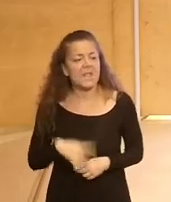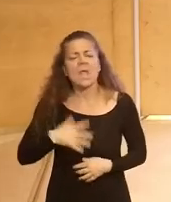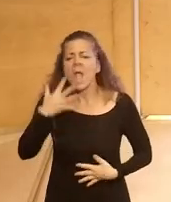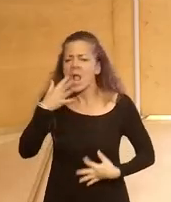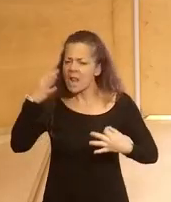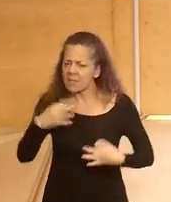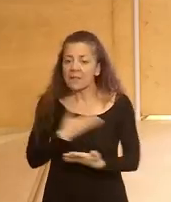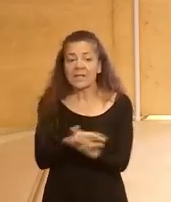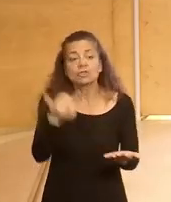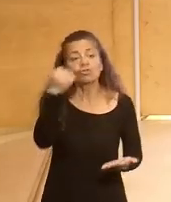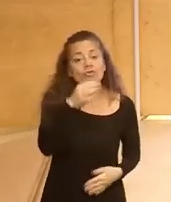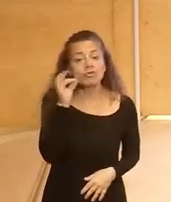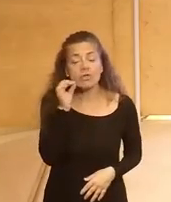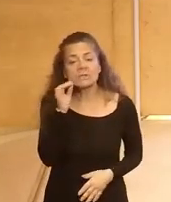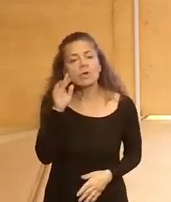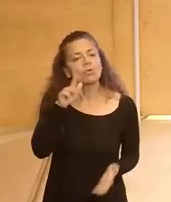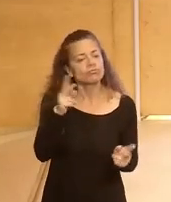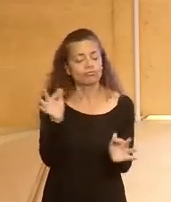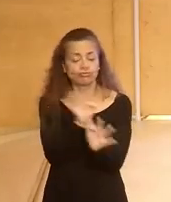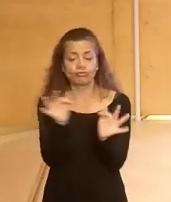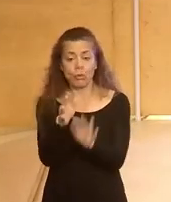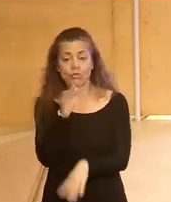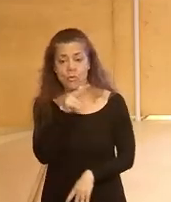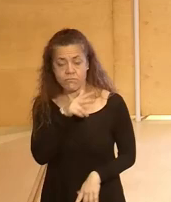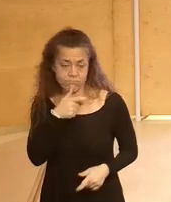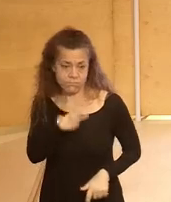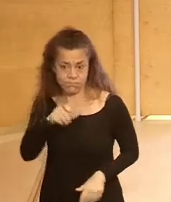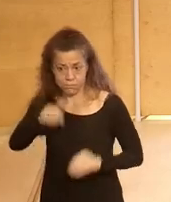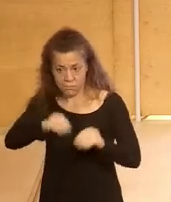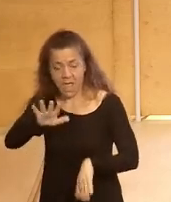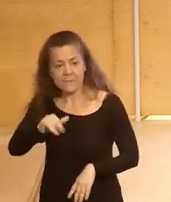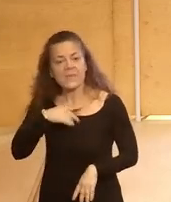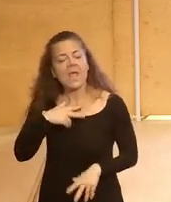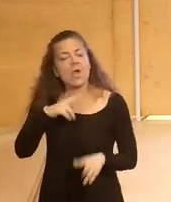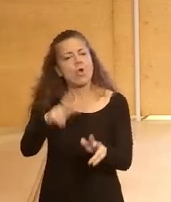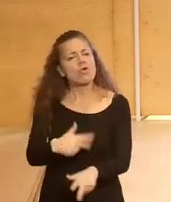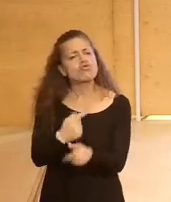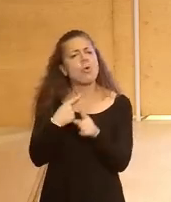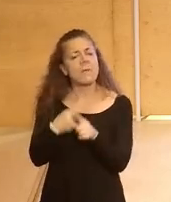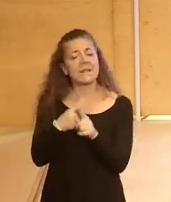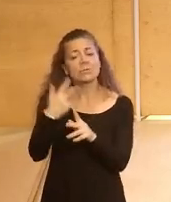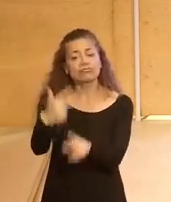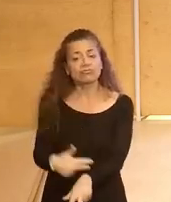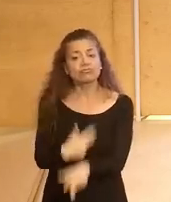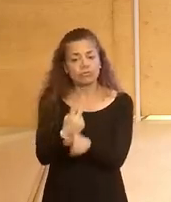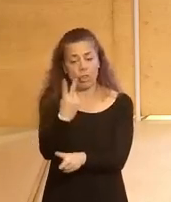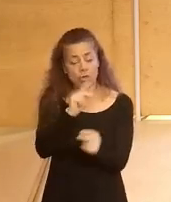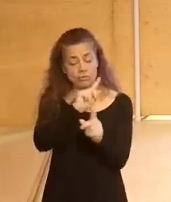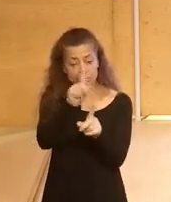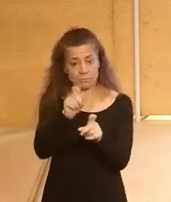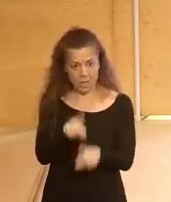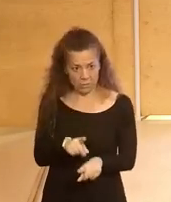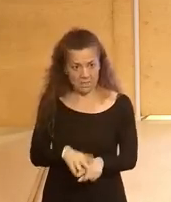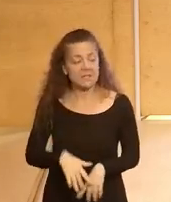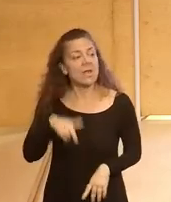garantizar que todos y todas tenéis ese turno de palabra. Como sabéis, compartiremos por vídeo dos preguntas, las dos más compartidas en